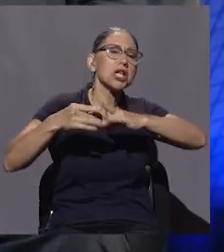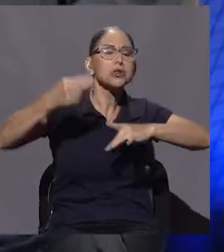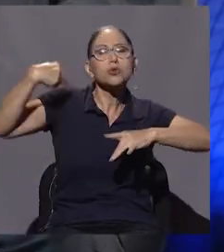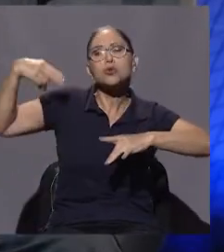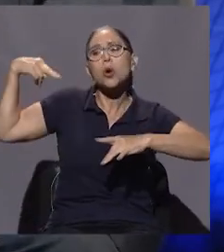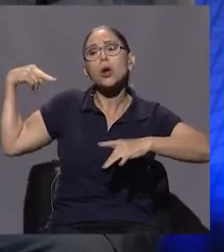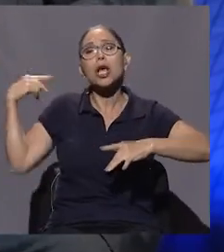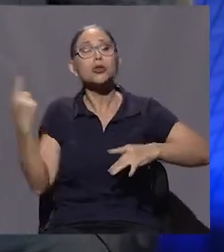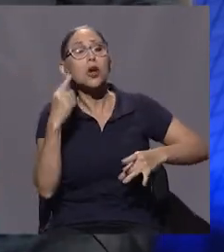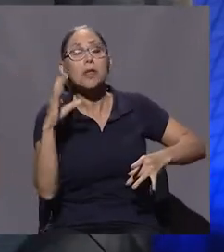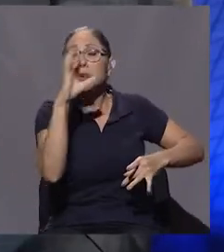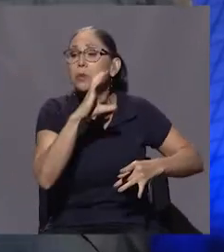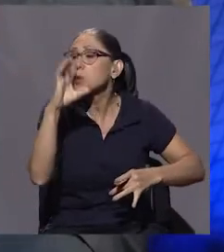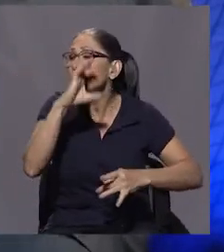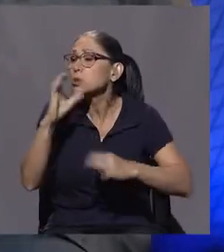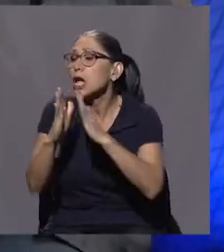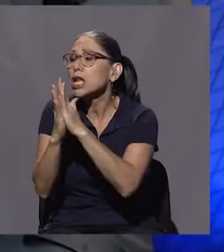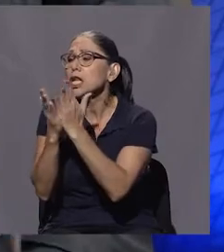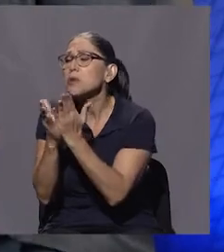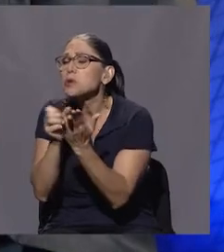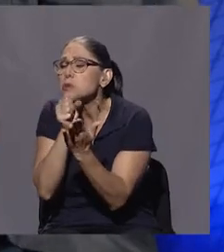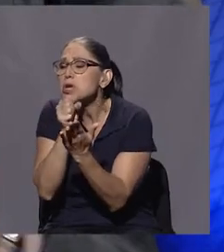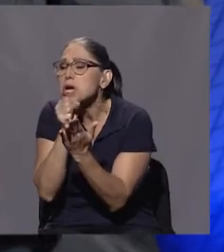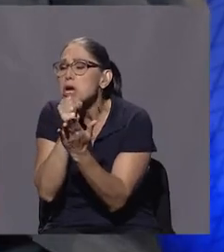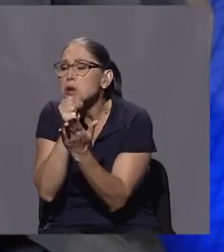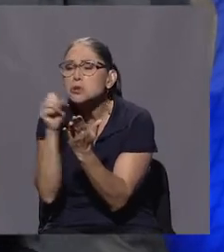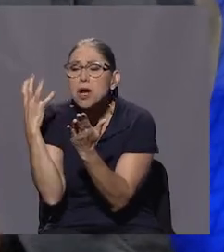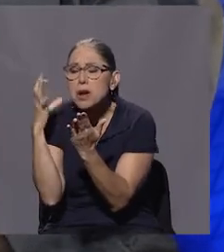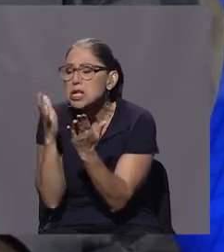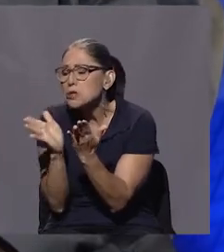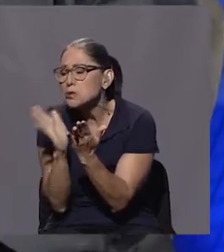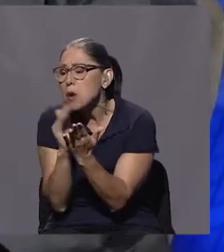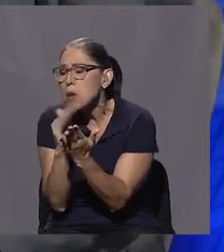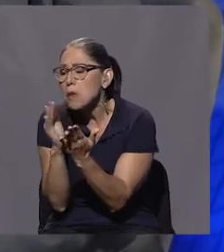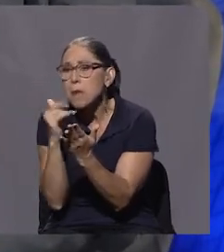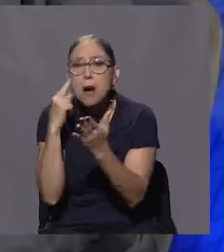un par de papeles viejos, amarillentos, y contar algo que pasó.